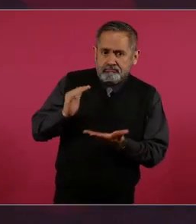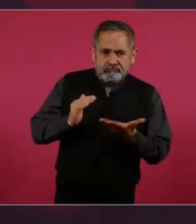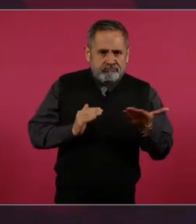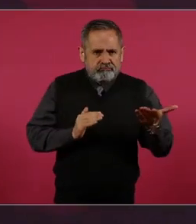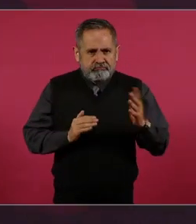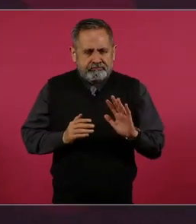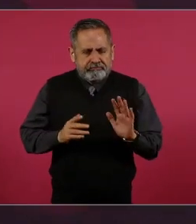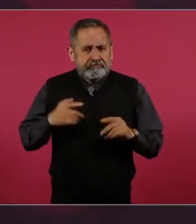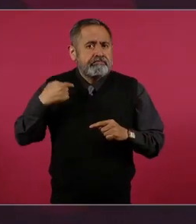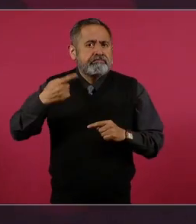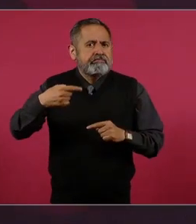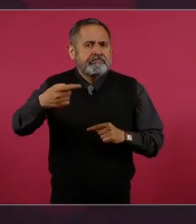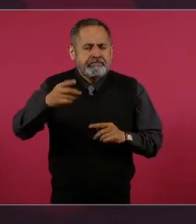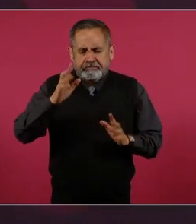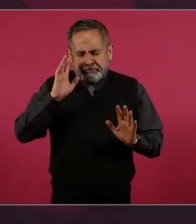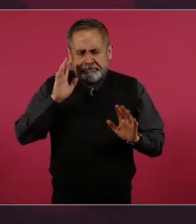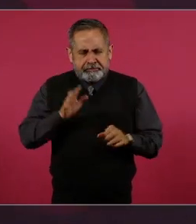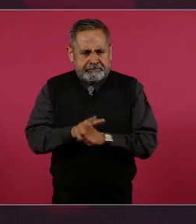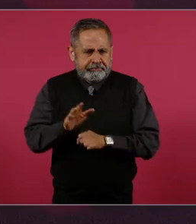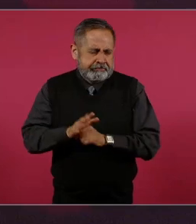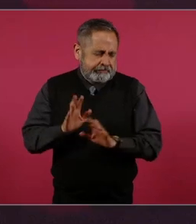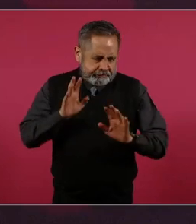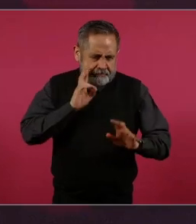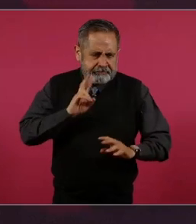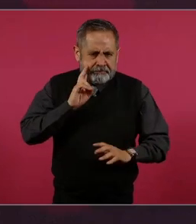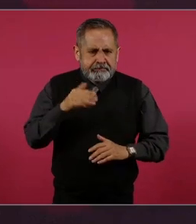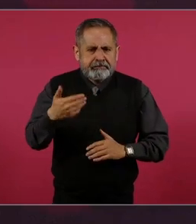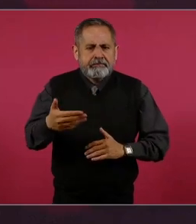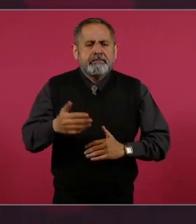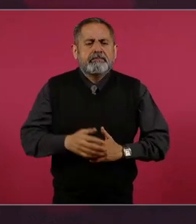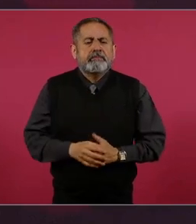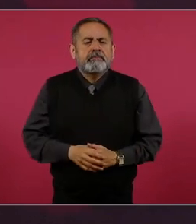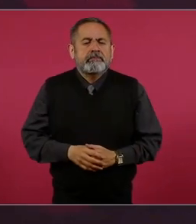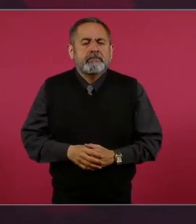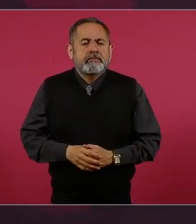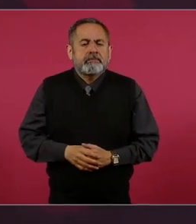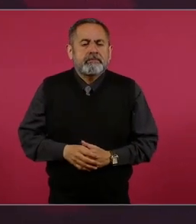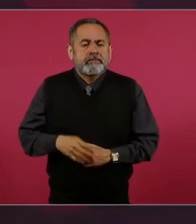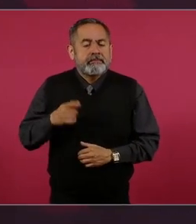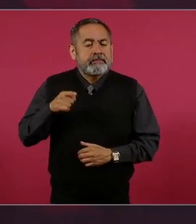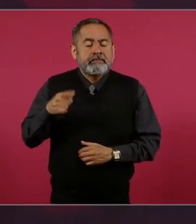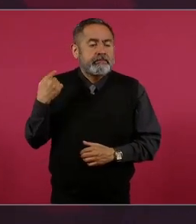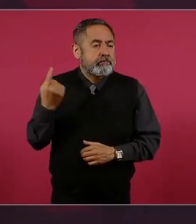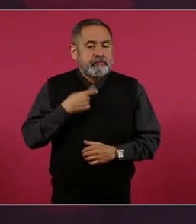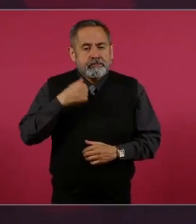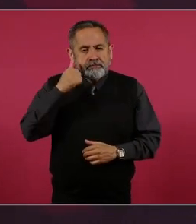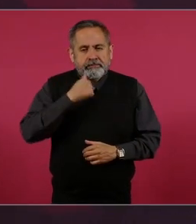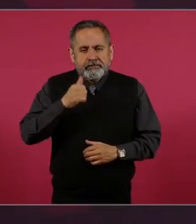el mediano plazo. Además, tenemos que tener siempre